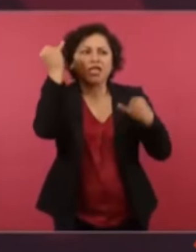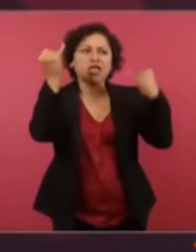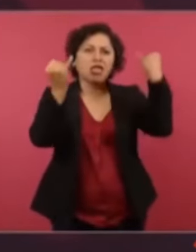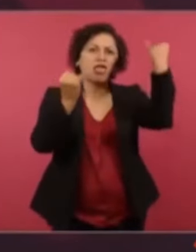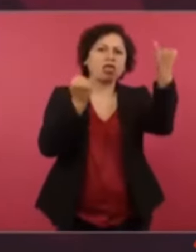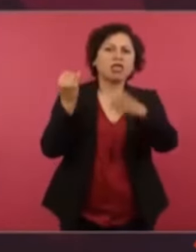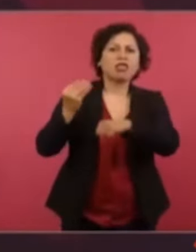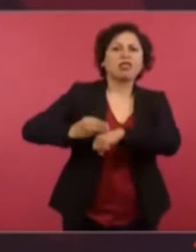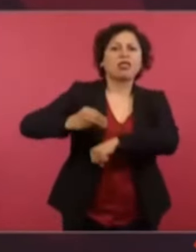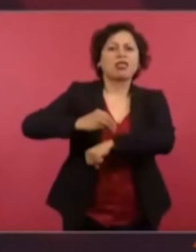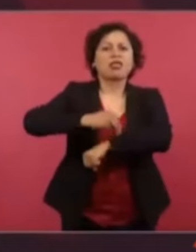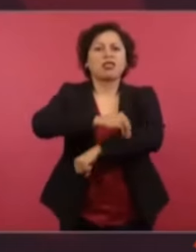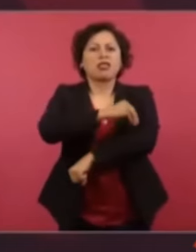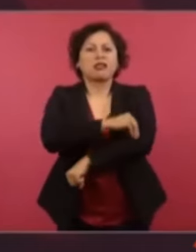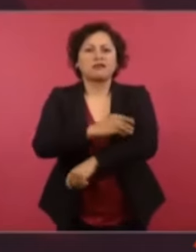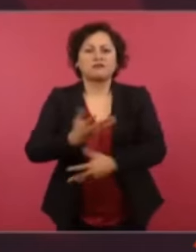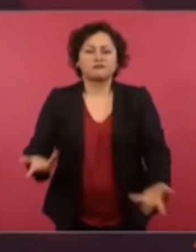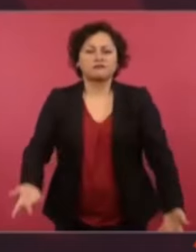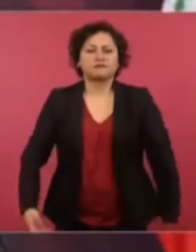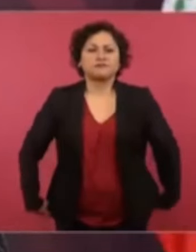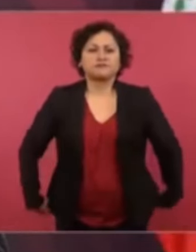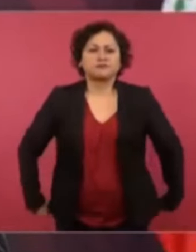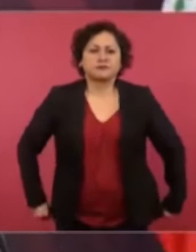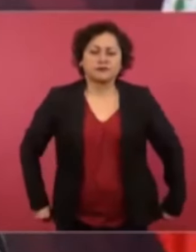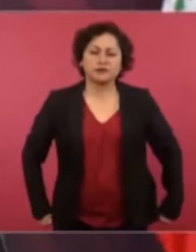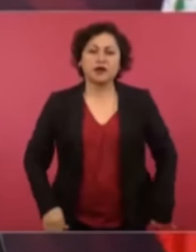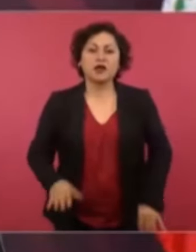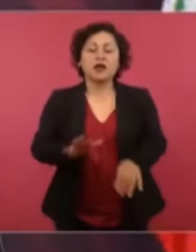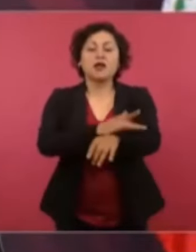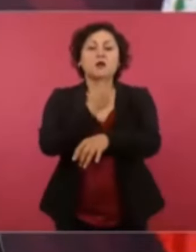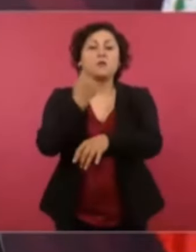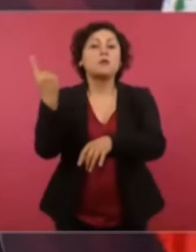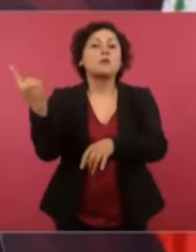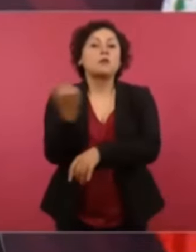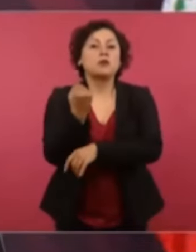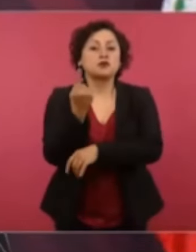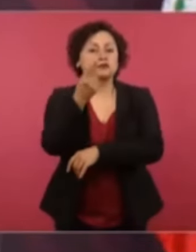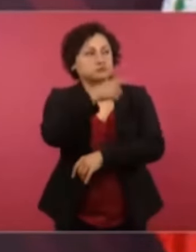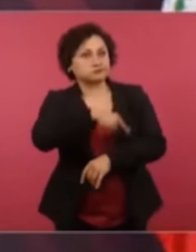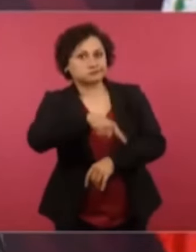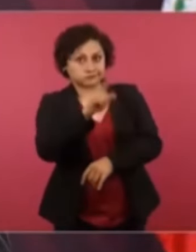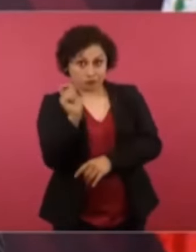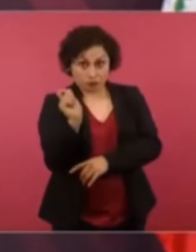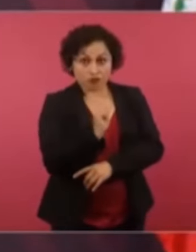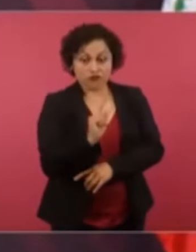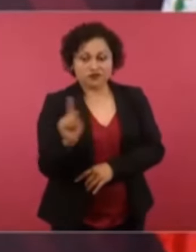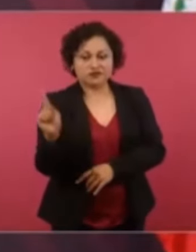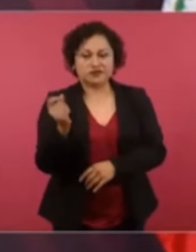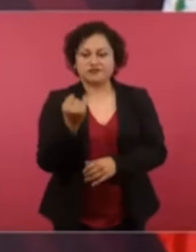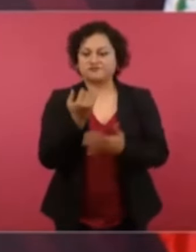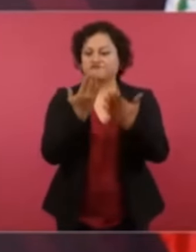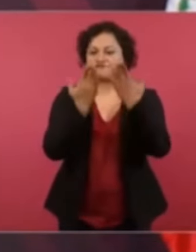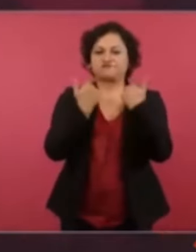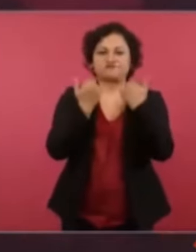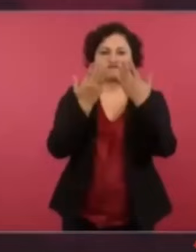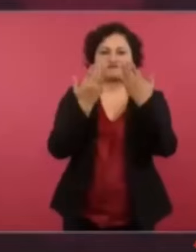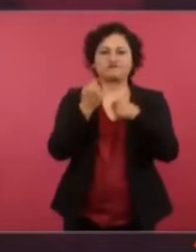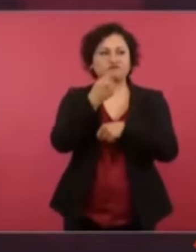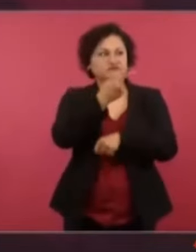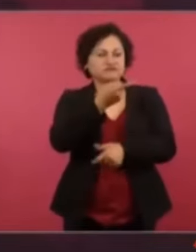Porque ni son profesionales, ni tienen escrúpulos morales